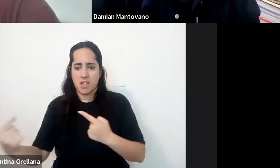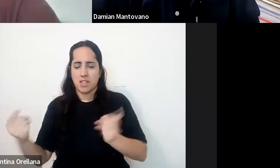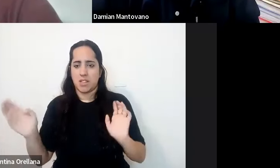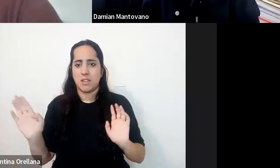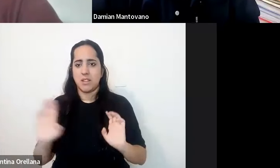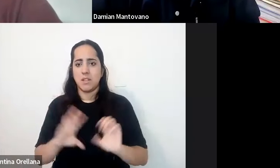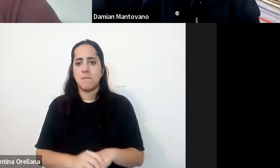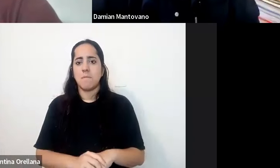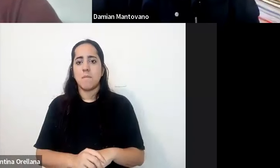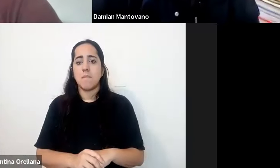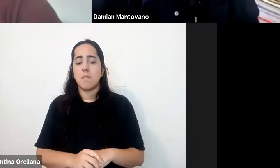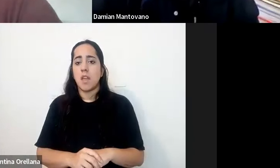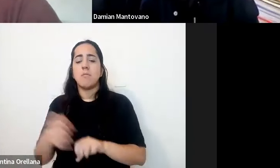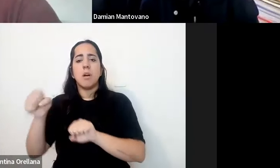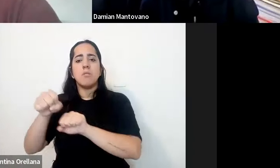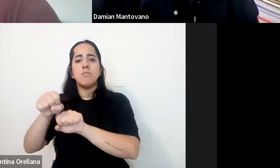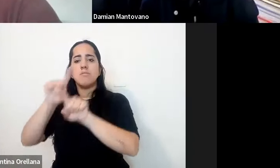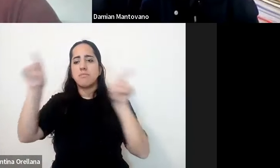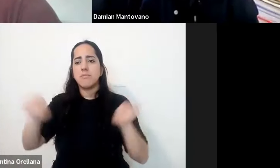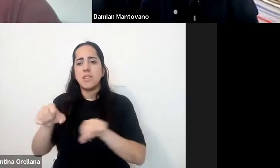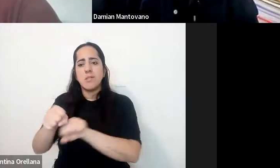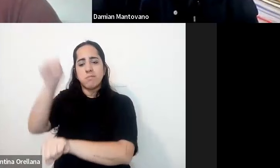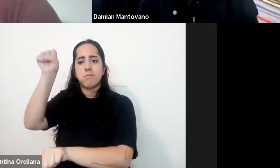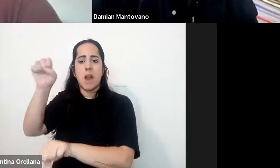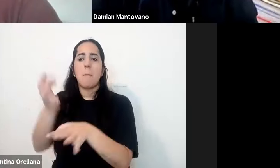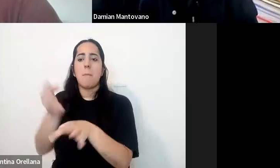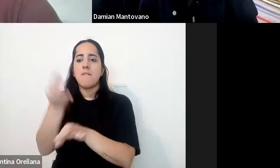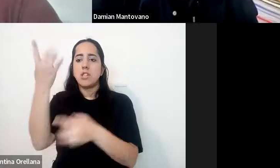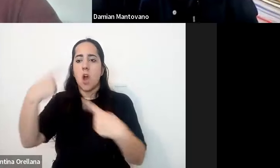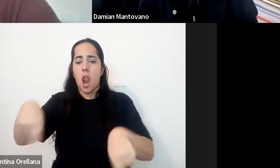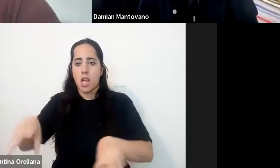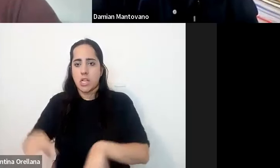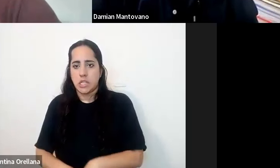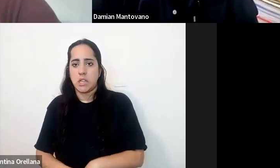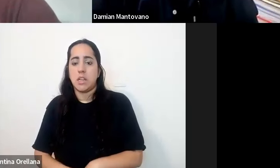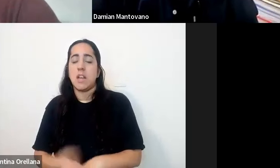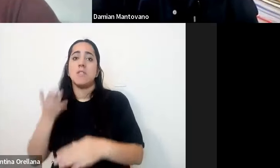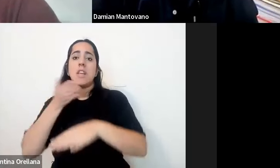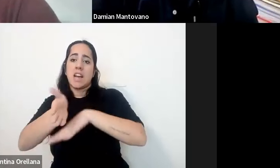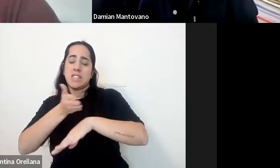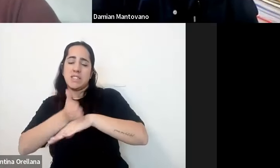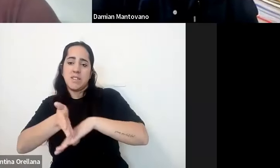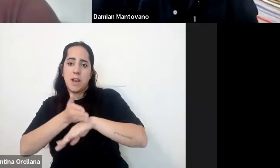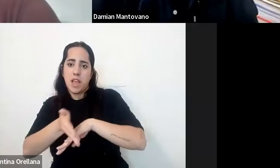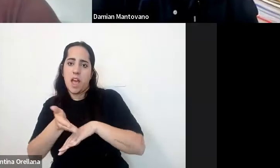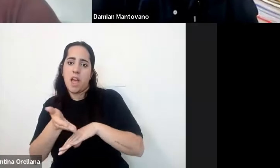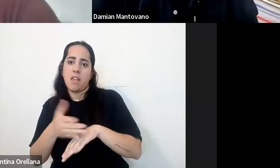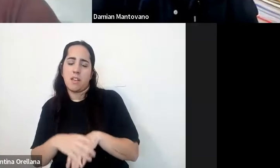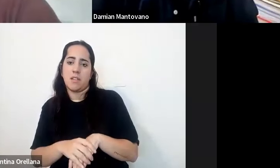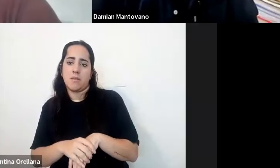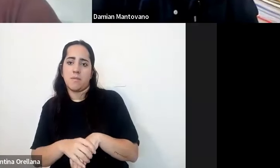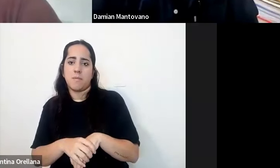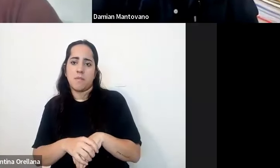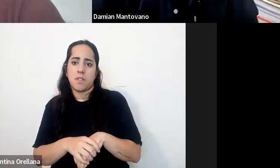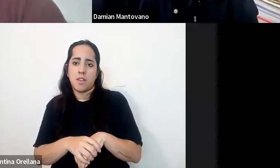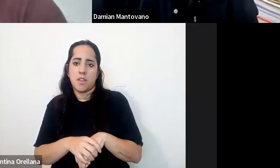los títulos habilitantes para determinadas profesiones entonces la accesibilidad como